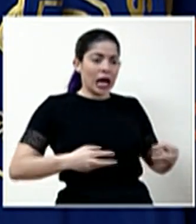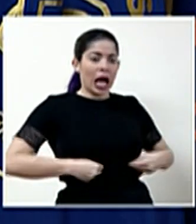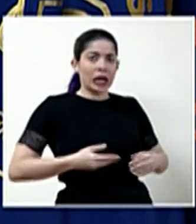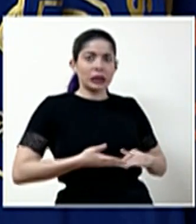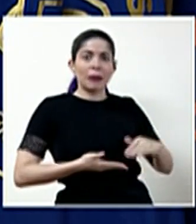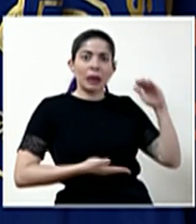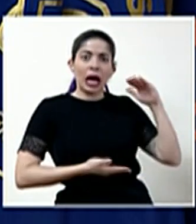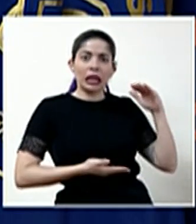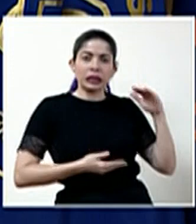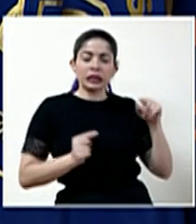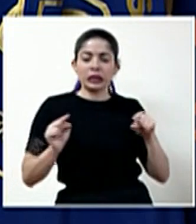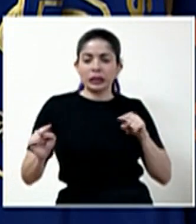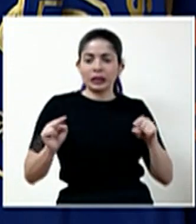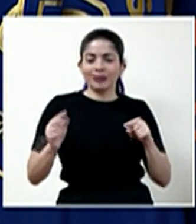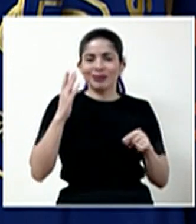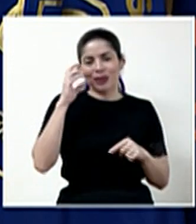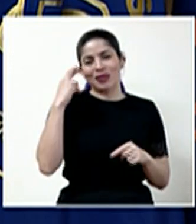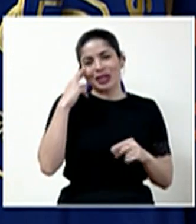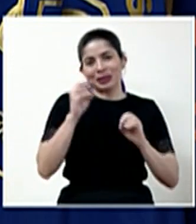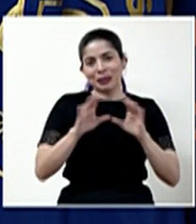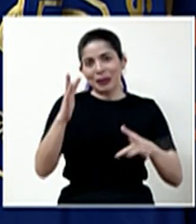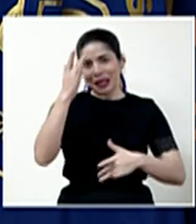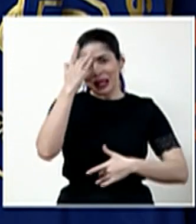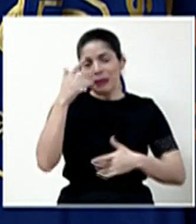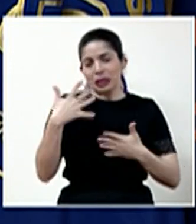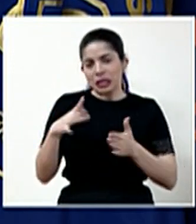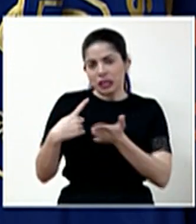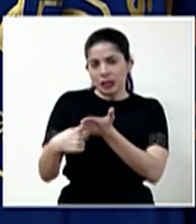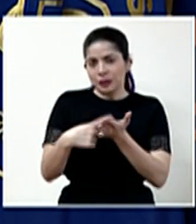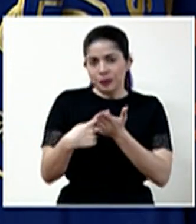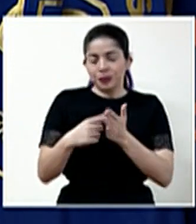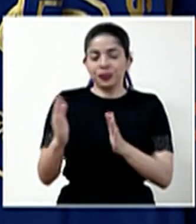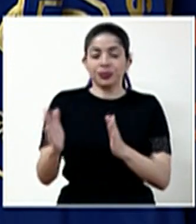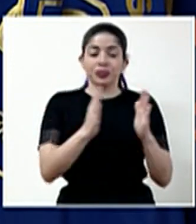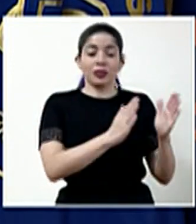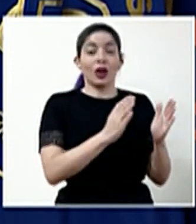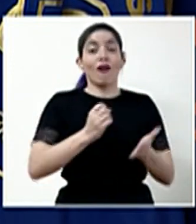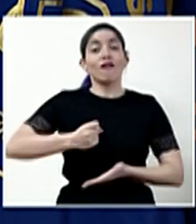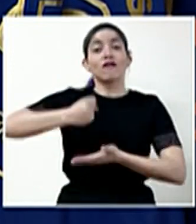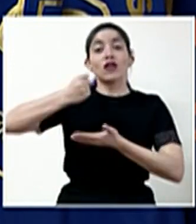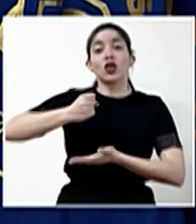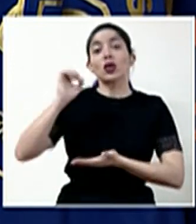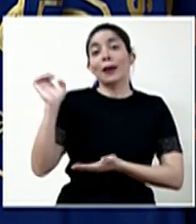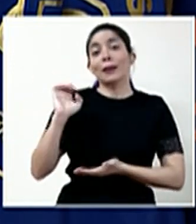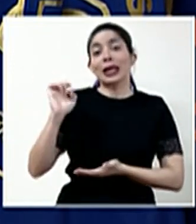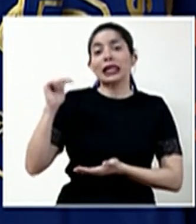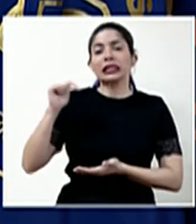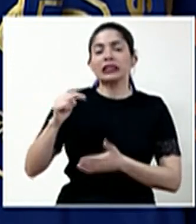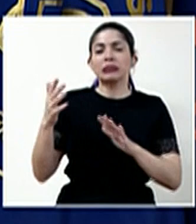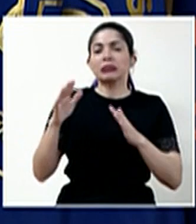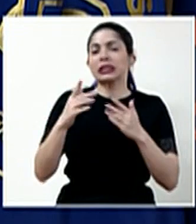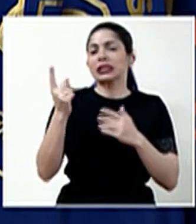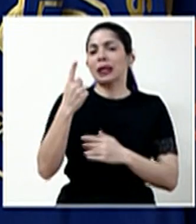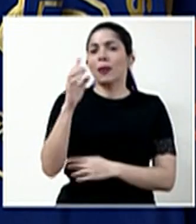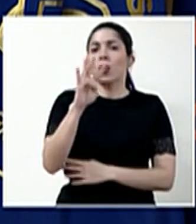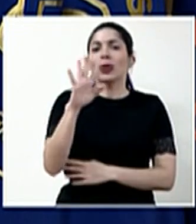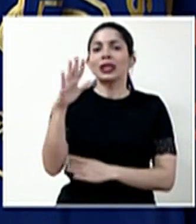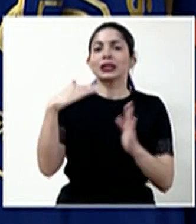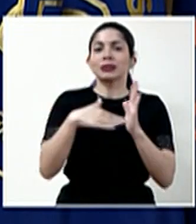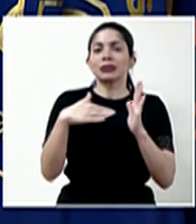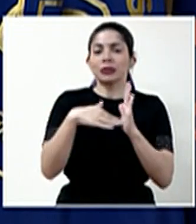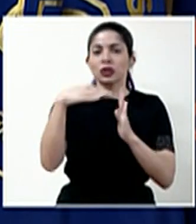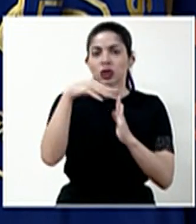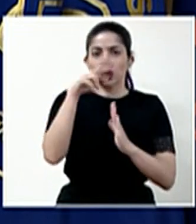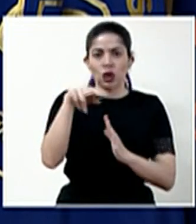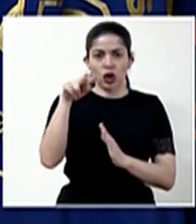gastos de la caja a razón de la pandemia. Respecto al fondo, el fondo de emergencia normalmente es de 45 mil millones de